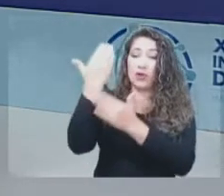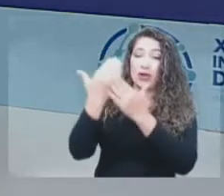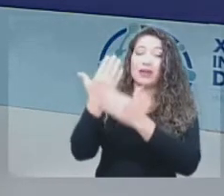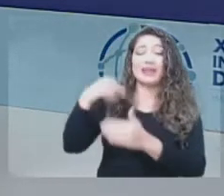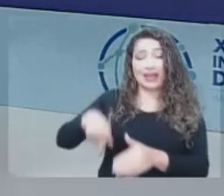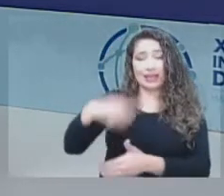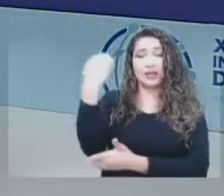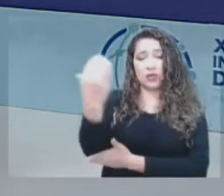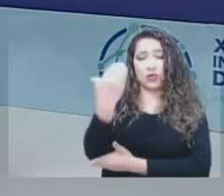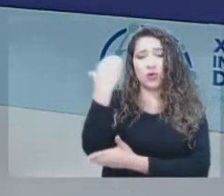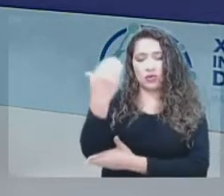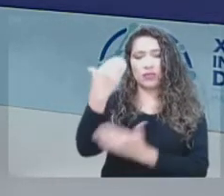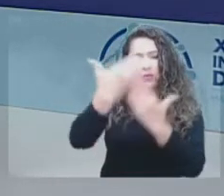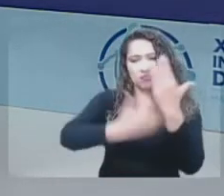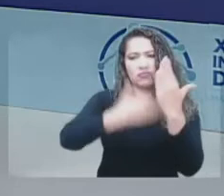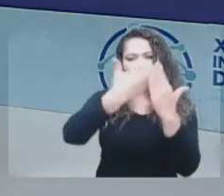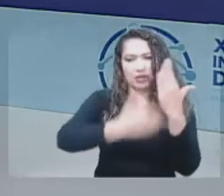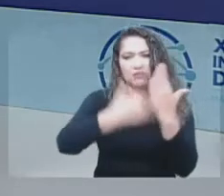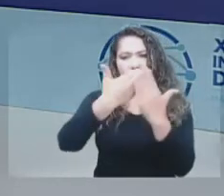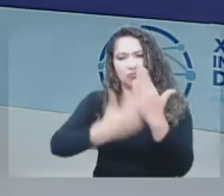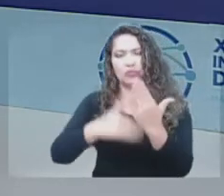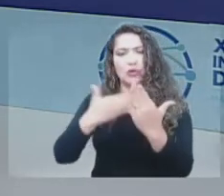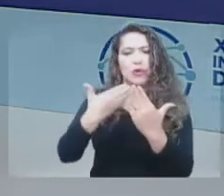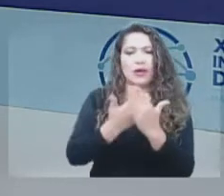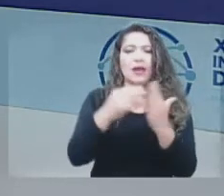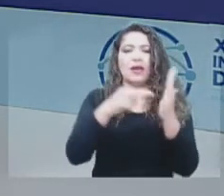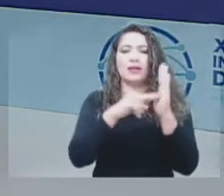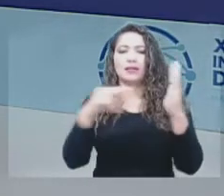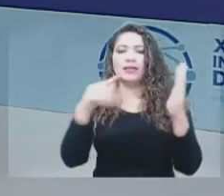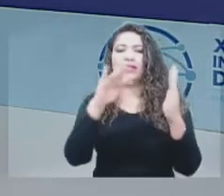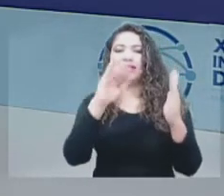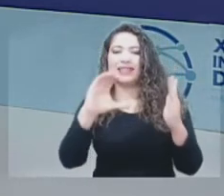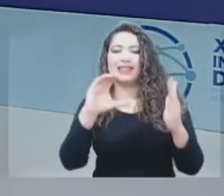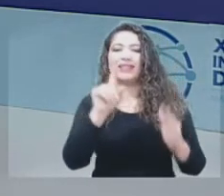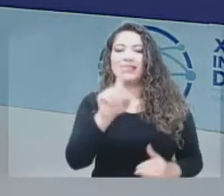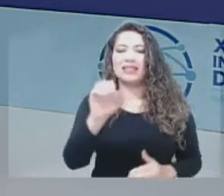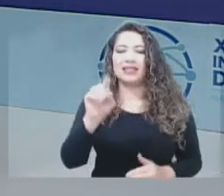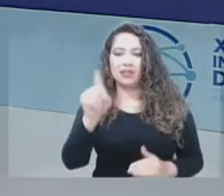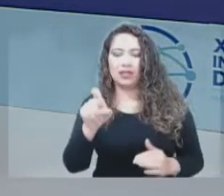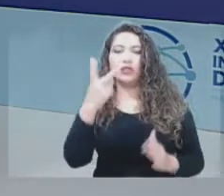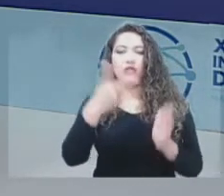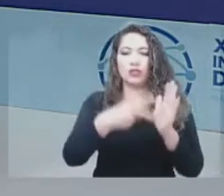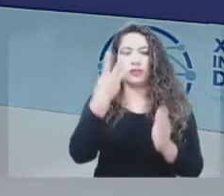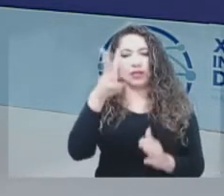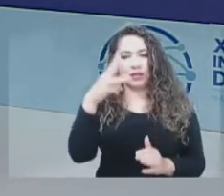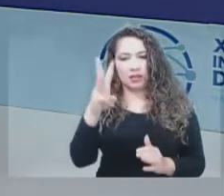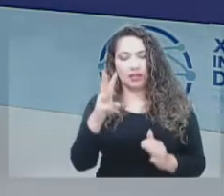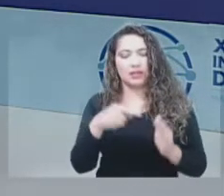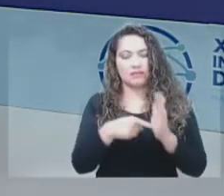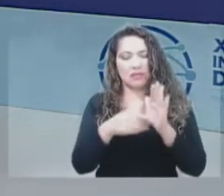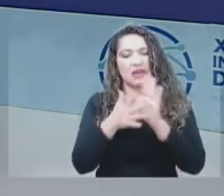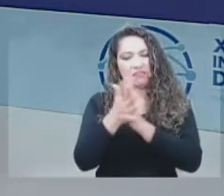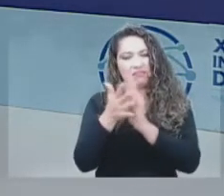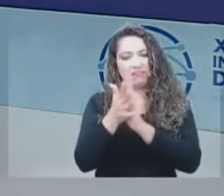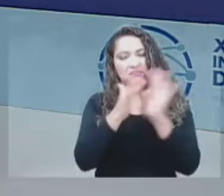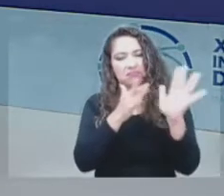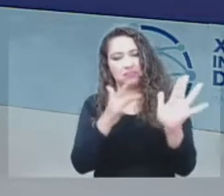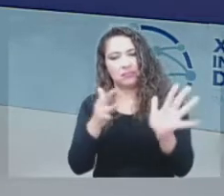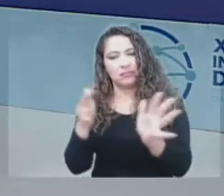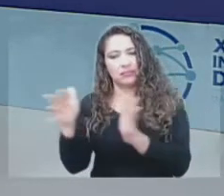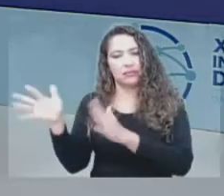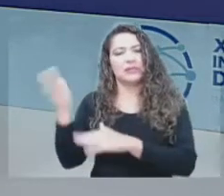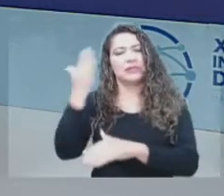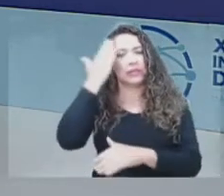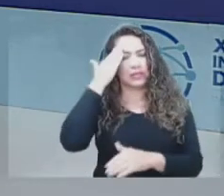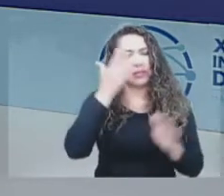través de una regulación del Ministerio TIC, que es la resolución 106 de 2013. Si bien existe esa regulación, existe una